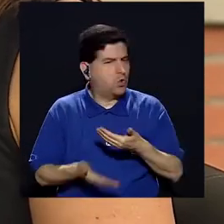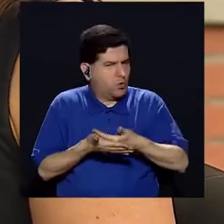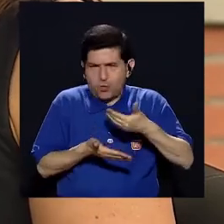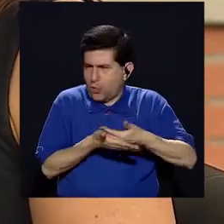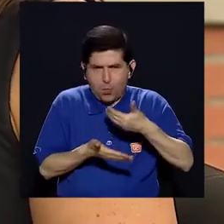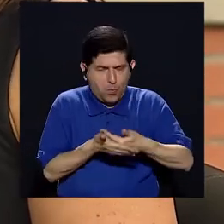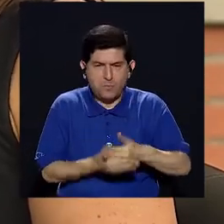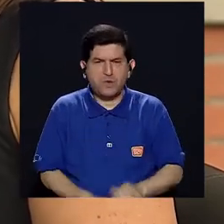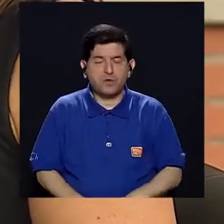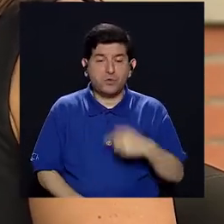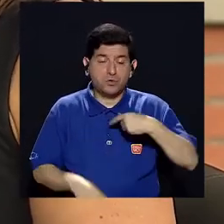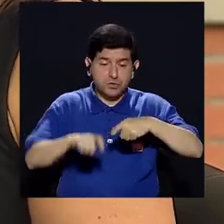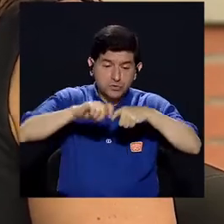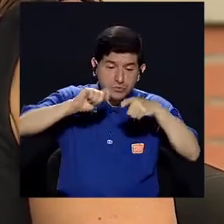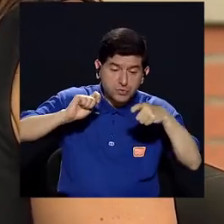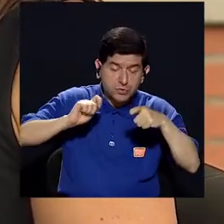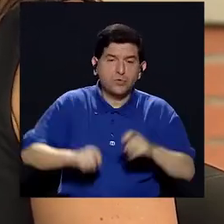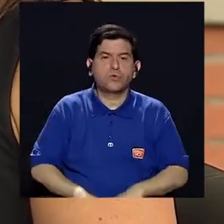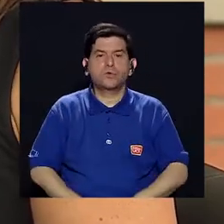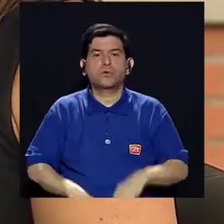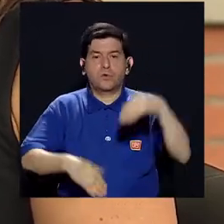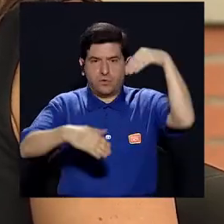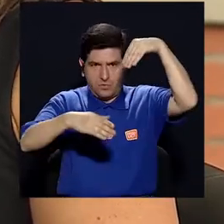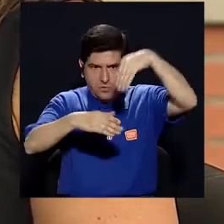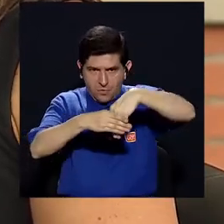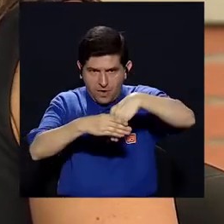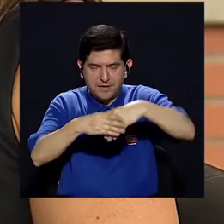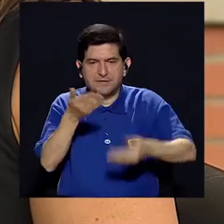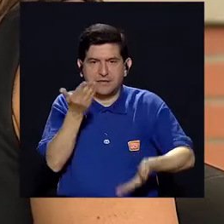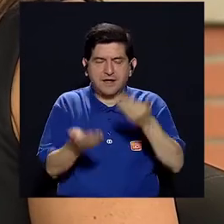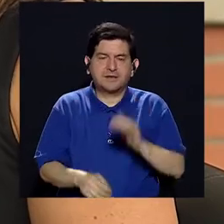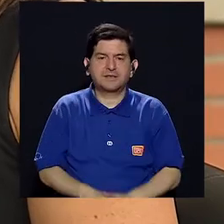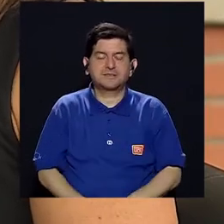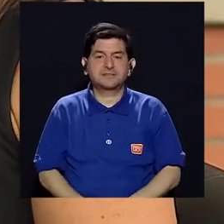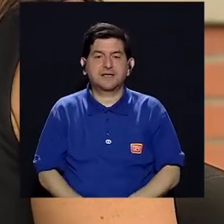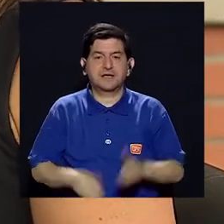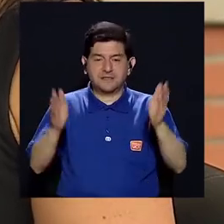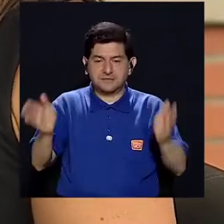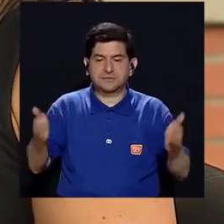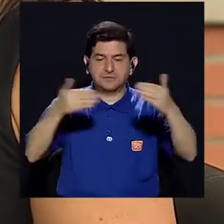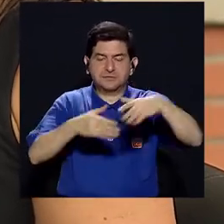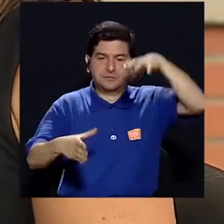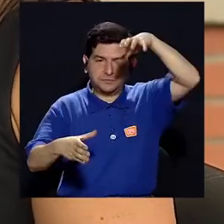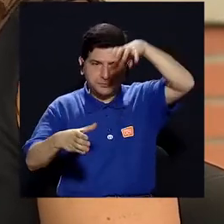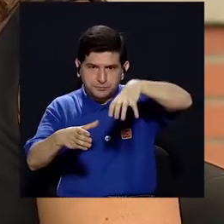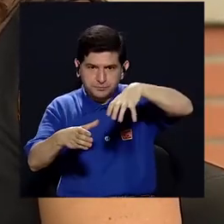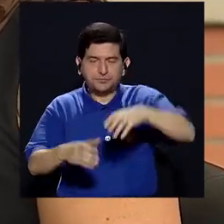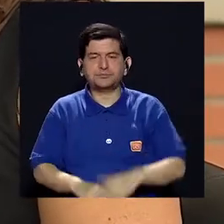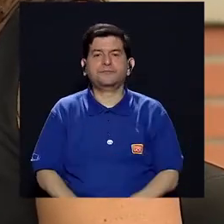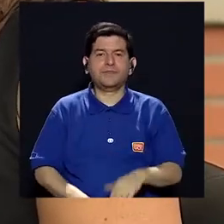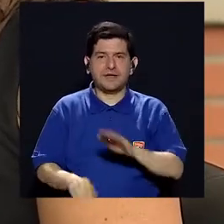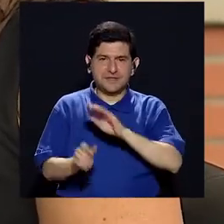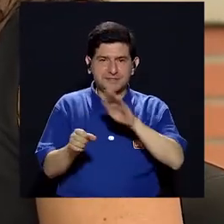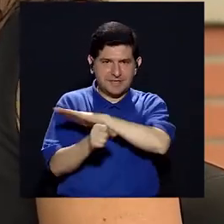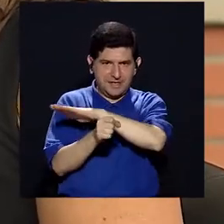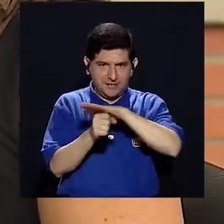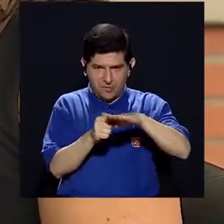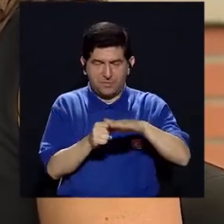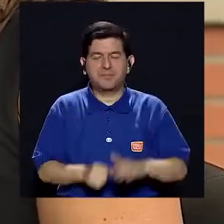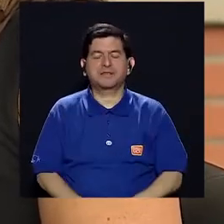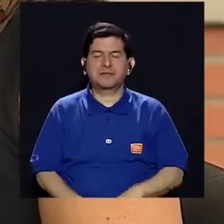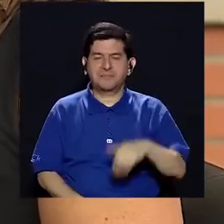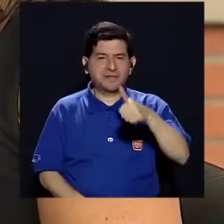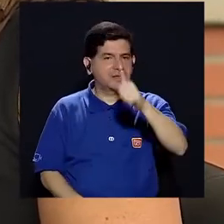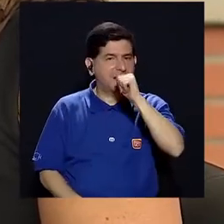mucho sol, humedad. Y si uno abre un paquete, pues guardarlas en un topper o en un contenedor de plástico hermético,